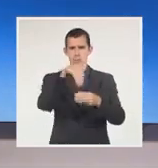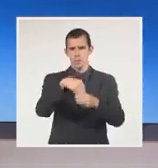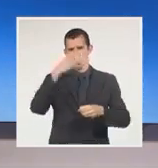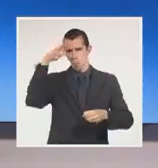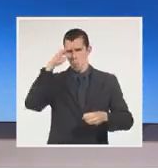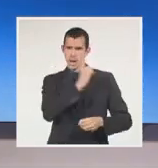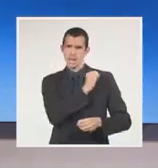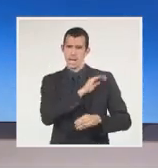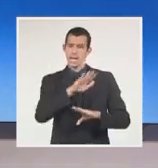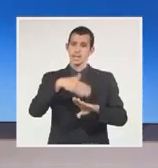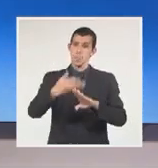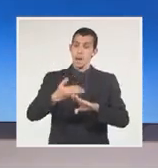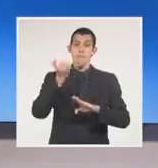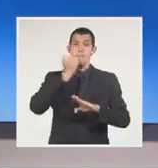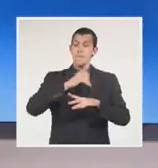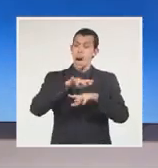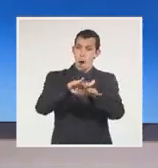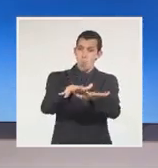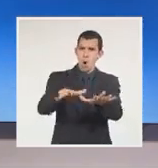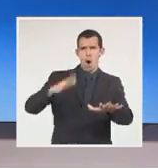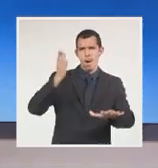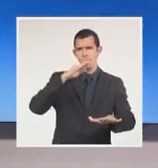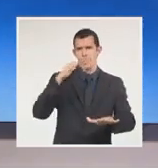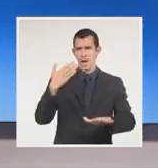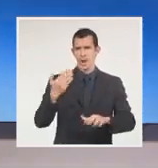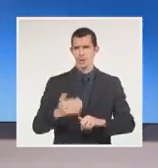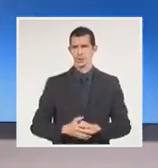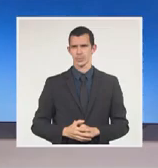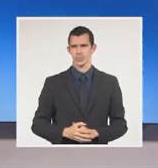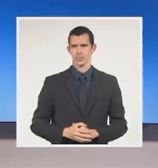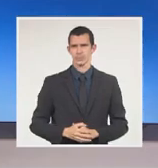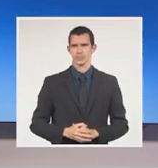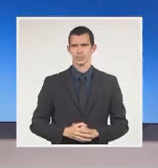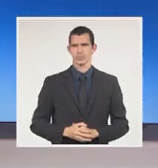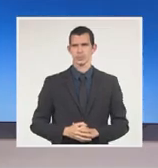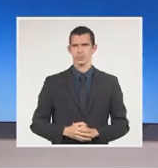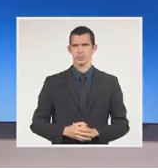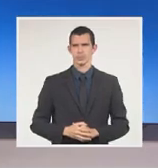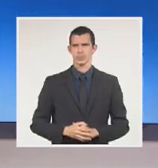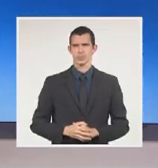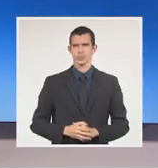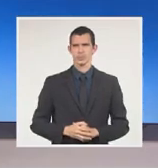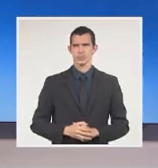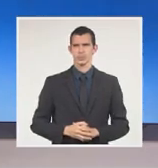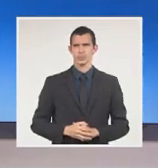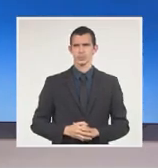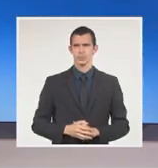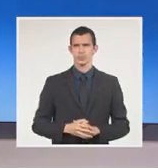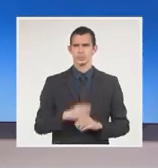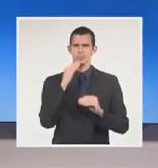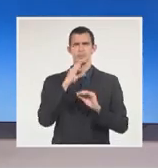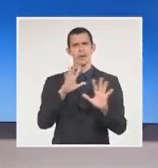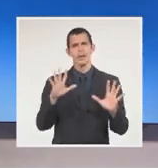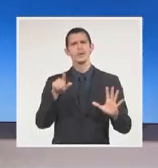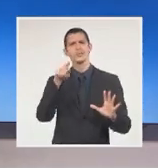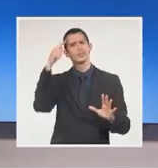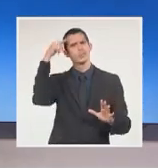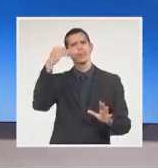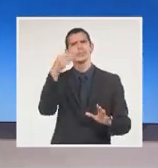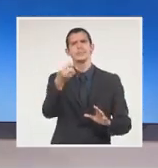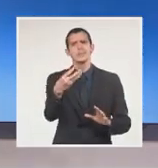Si todavía puede parecer fantasiosa la idea de que existen estructuras reales, con sus nombres, jefes,